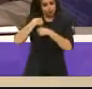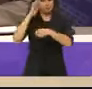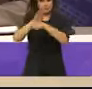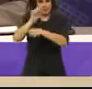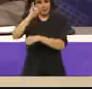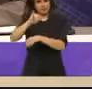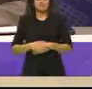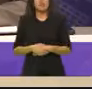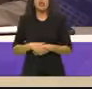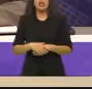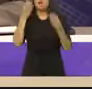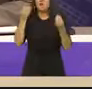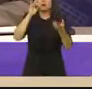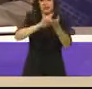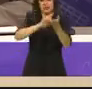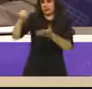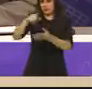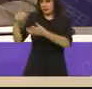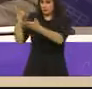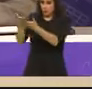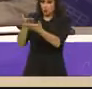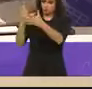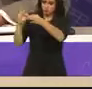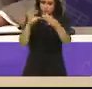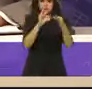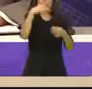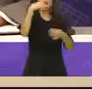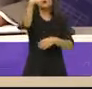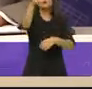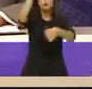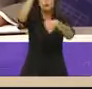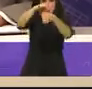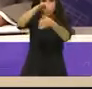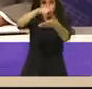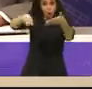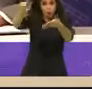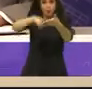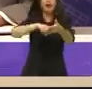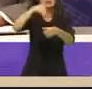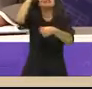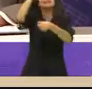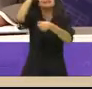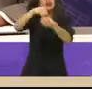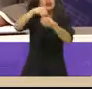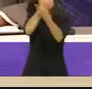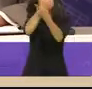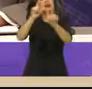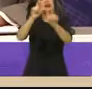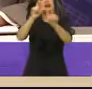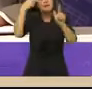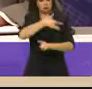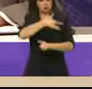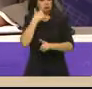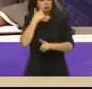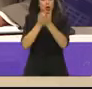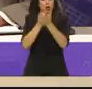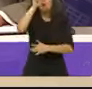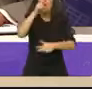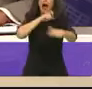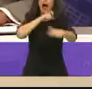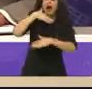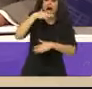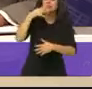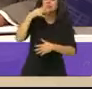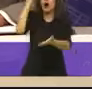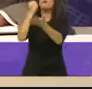compartir sus propuestas, les recordamos que el voto es libre y secreto y les invitamos a evitar la compra y coacción del voto. Y con